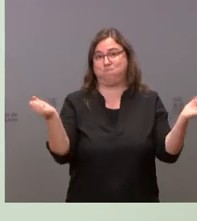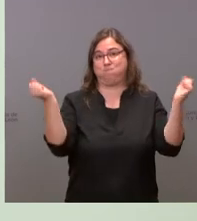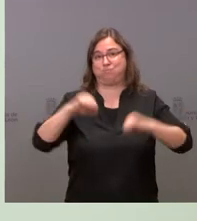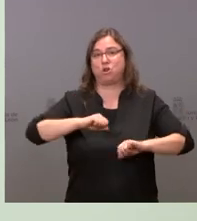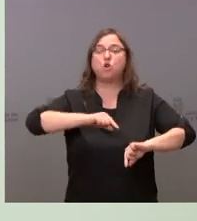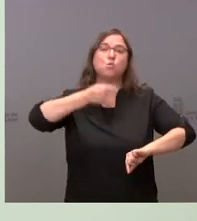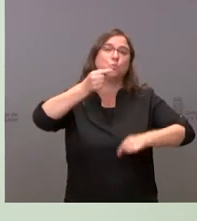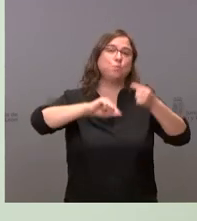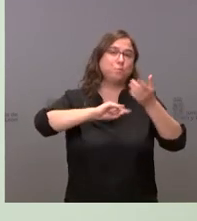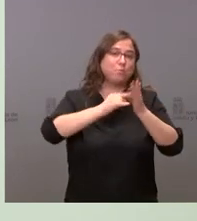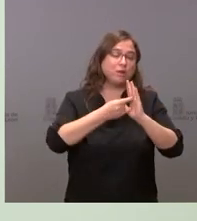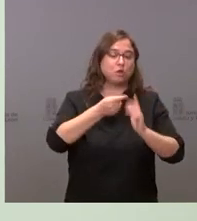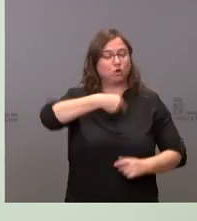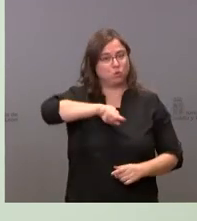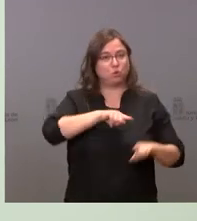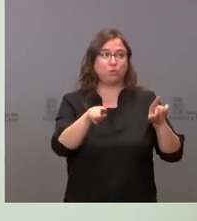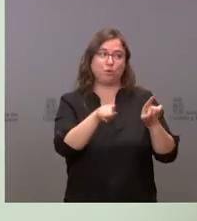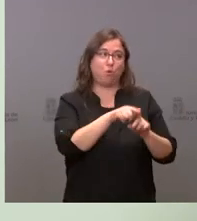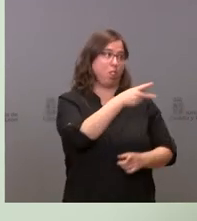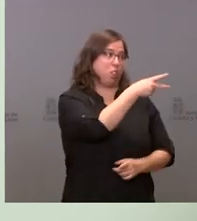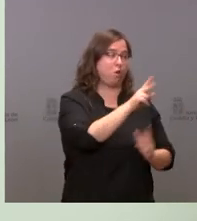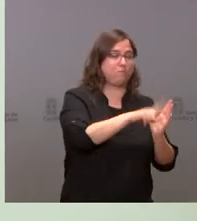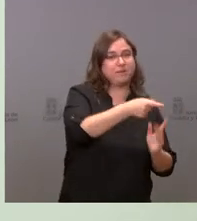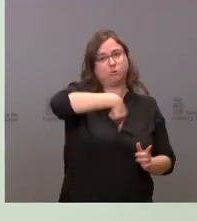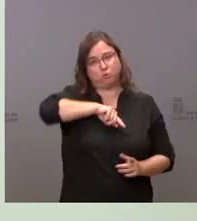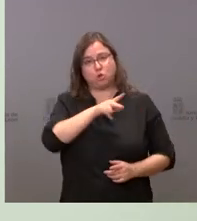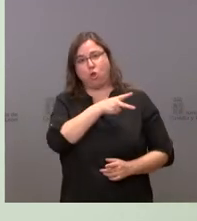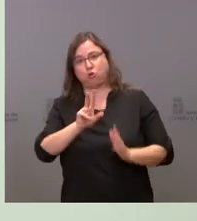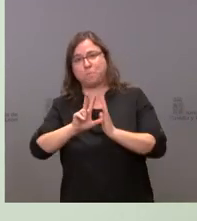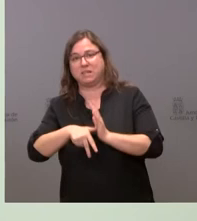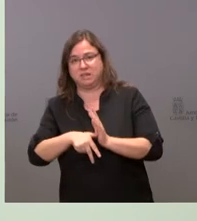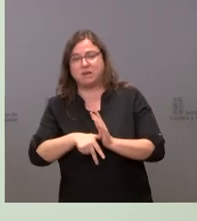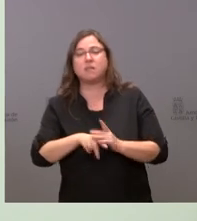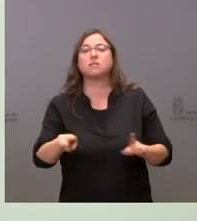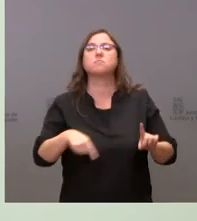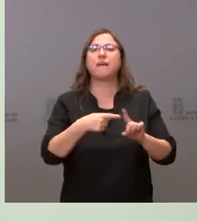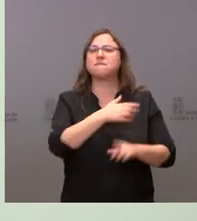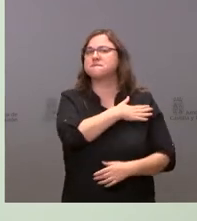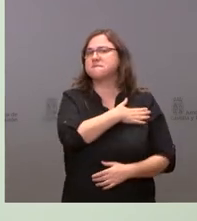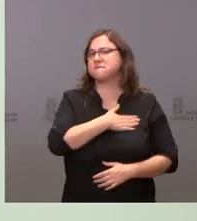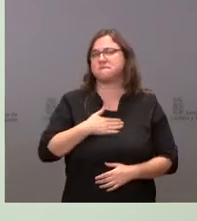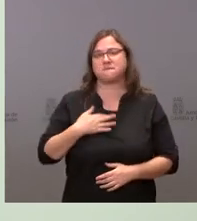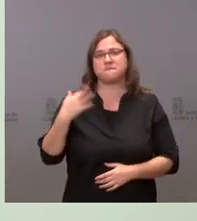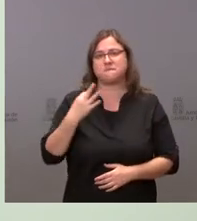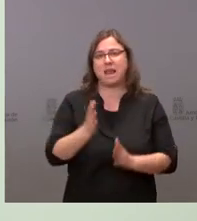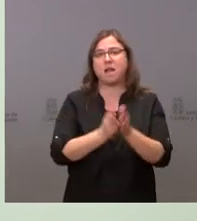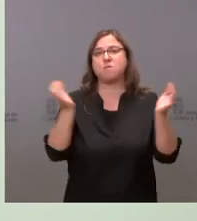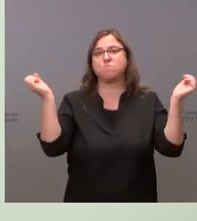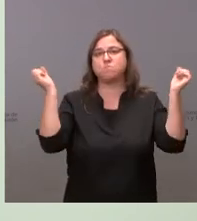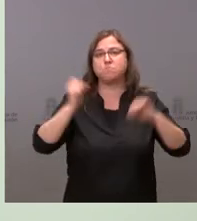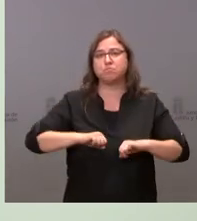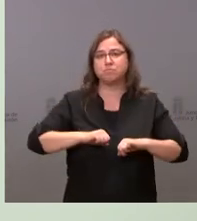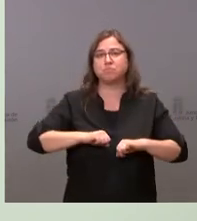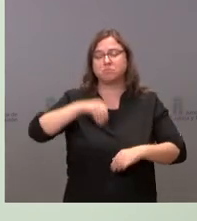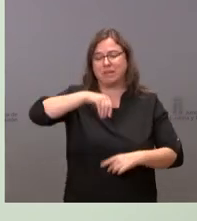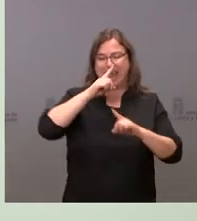de presupuestos con dos semanas de retraso sobre lo establecido y nuestra intención es que se apruebe dentro